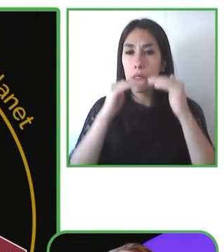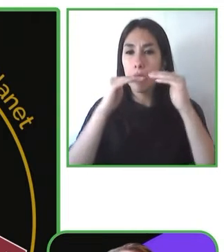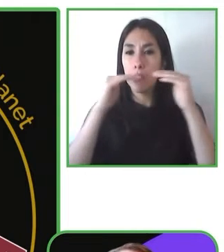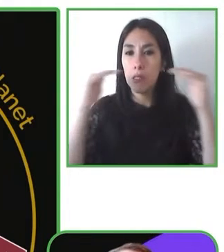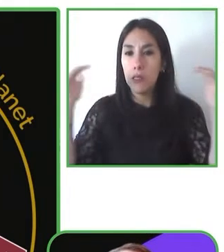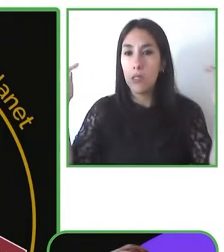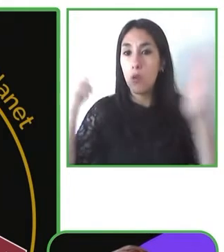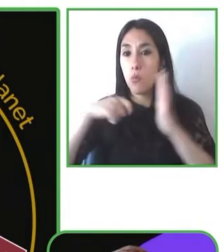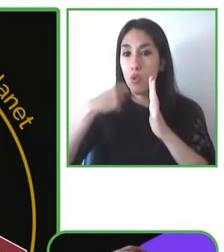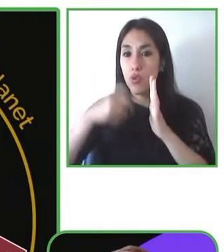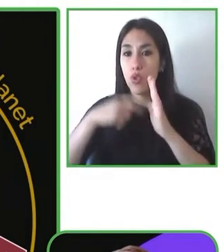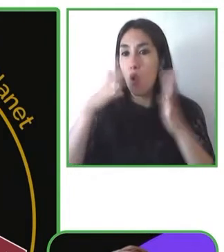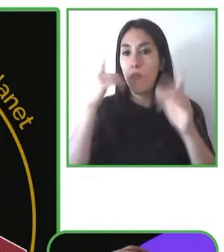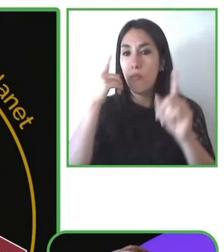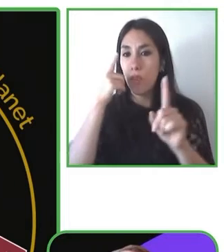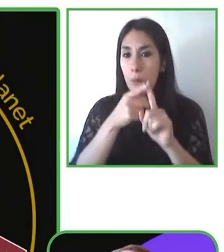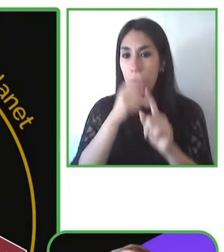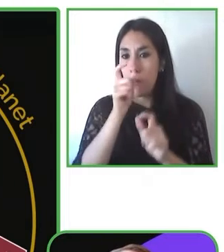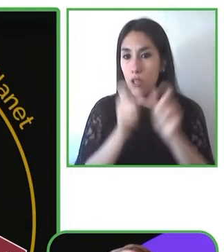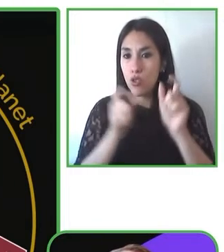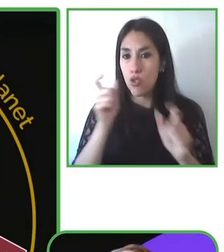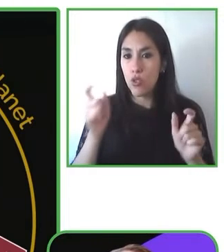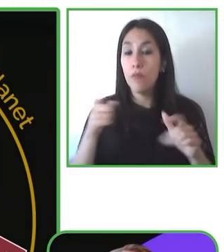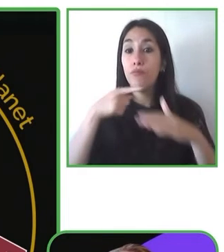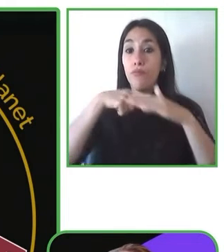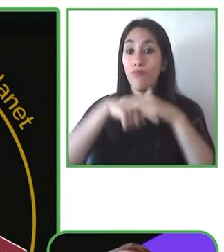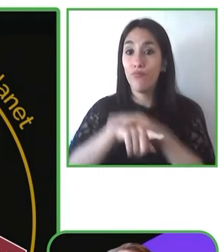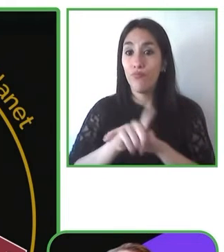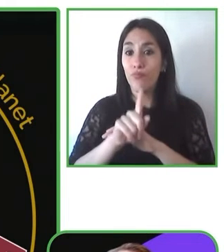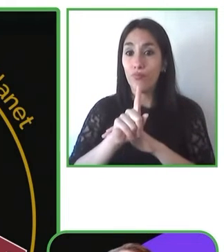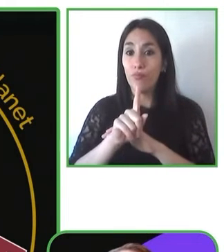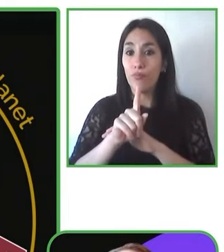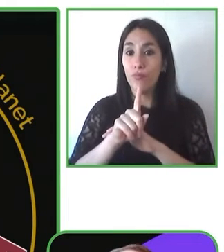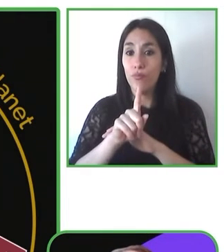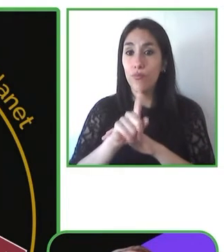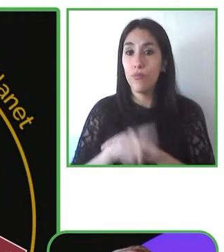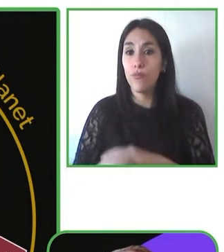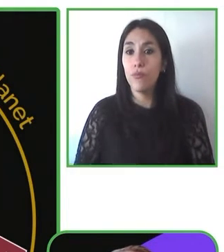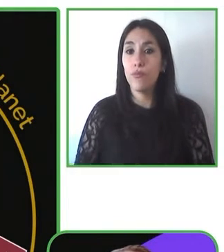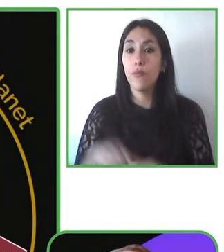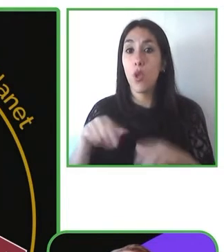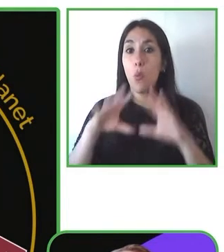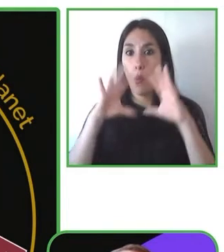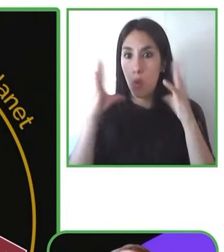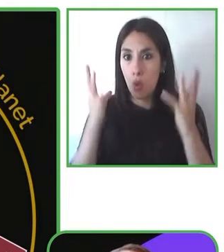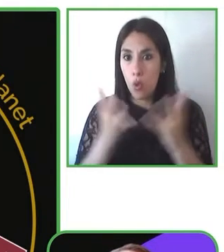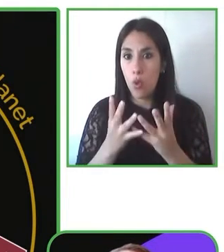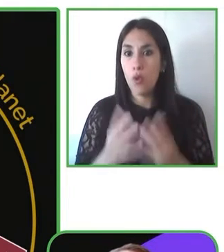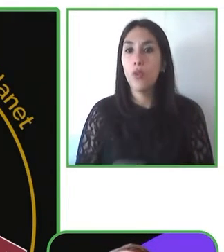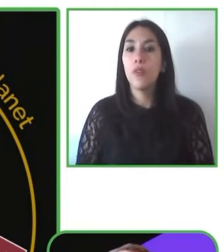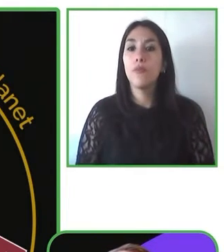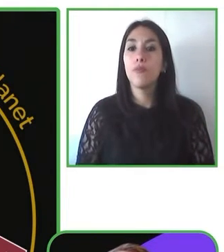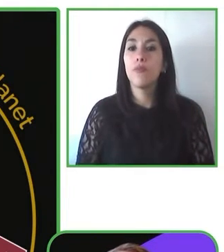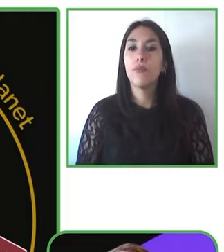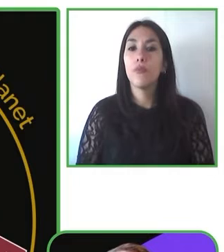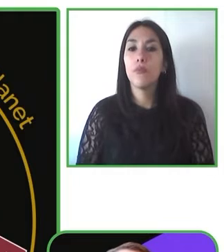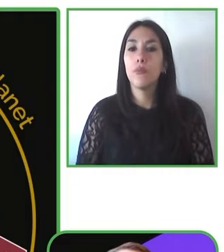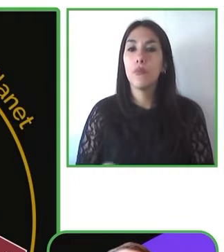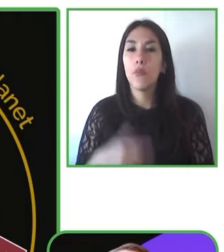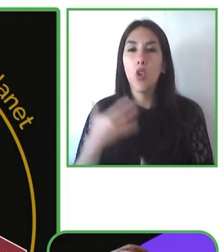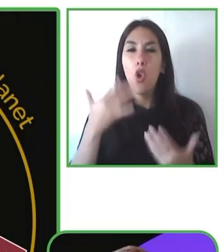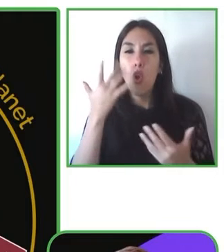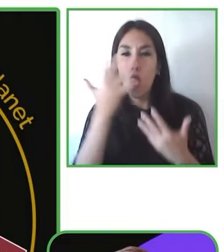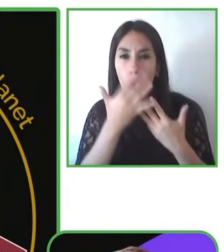diversidad y el planeta y los programas de descargabilización y sostenibilidad. Y se relacionan con reportes no